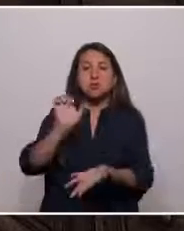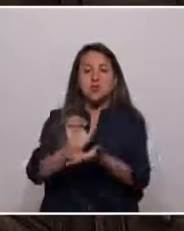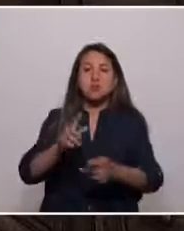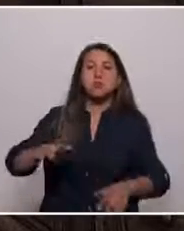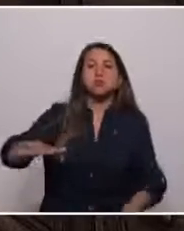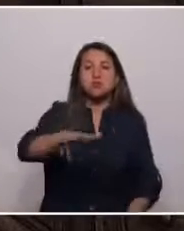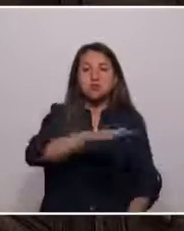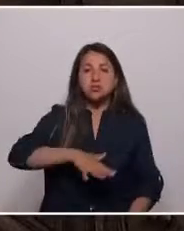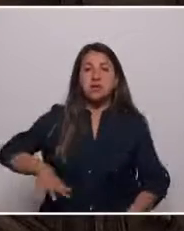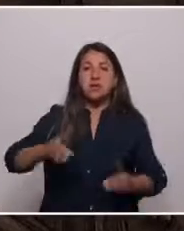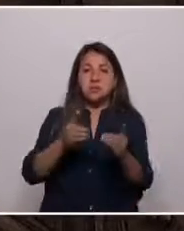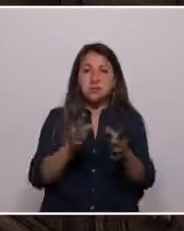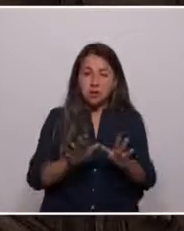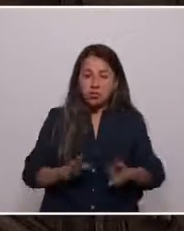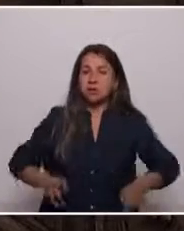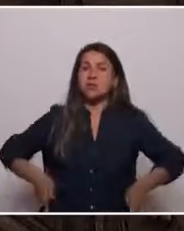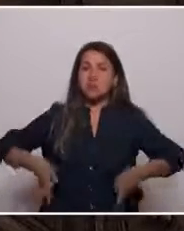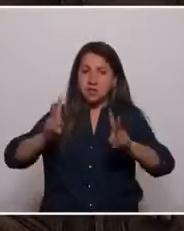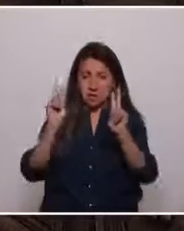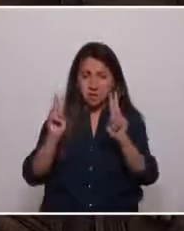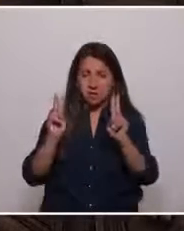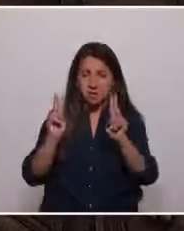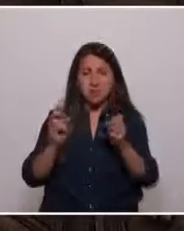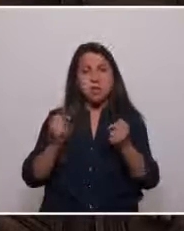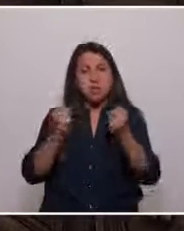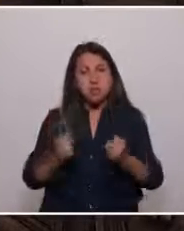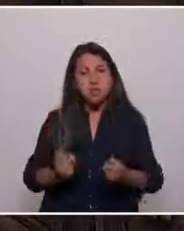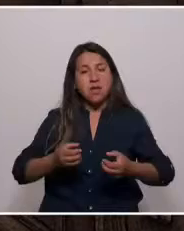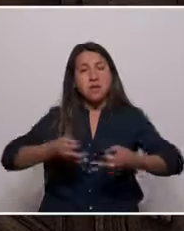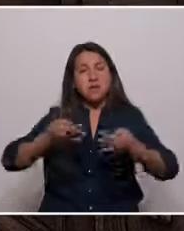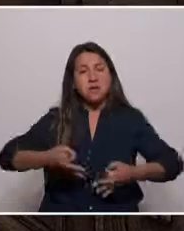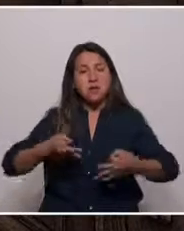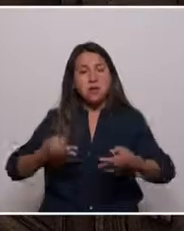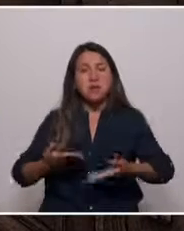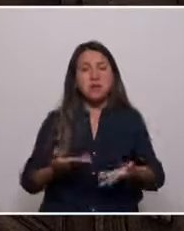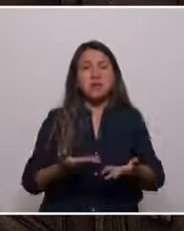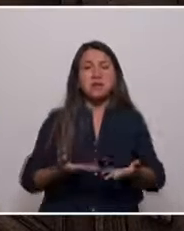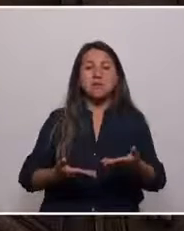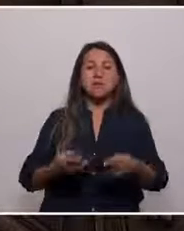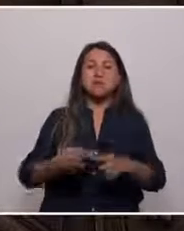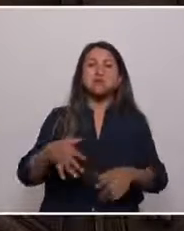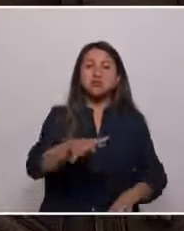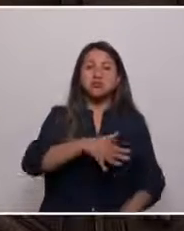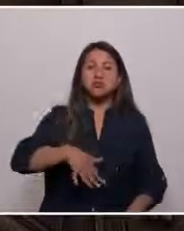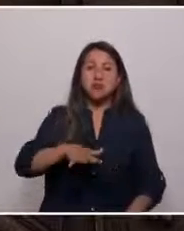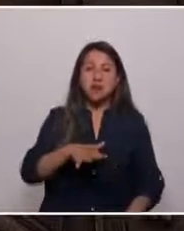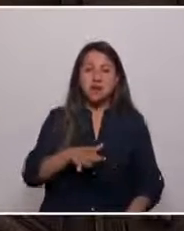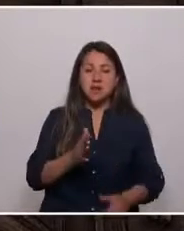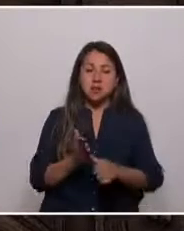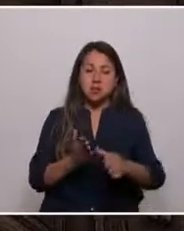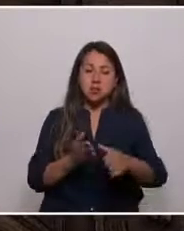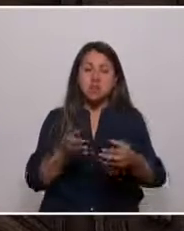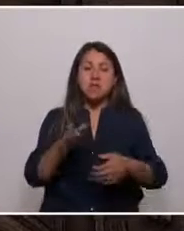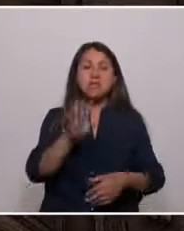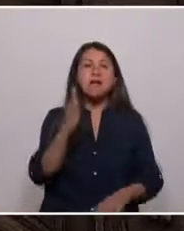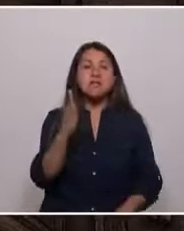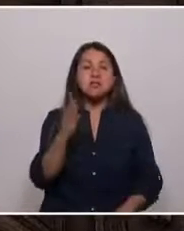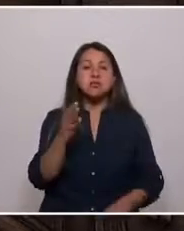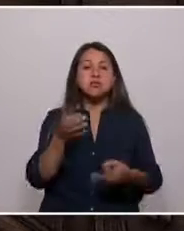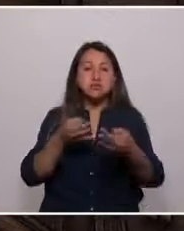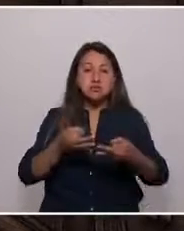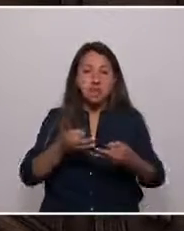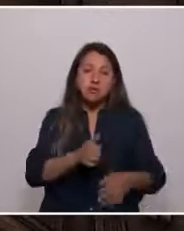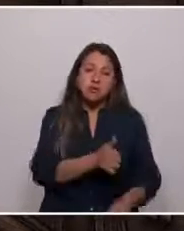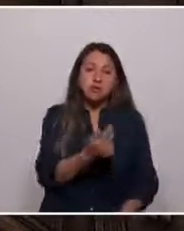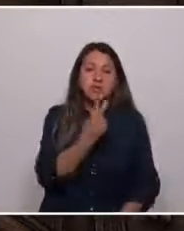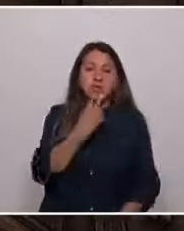democrático de derecho. Capaz de garantizar prestaciones sociales básicas que permitan vivir dignamente a todas y